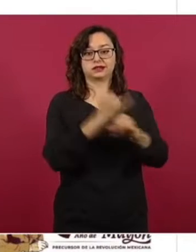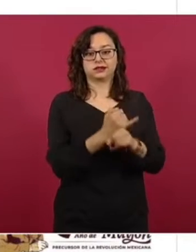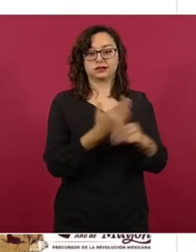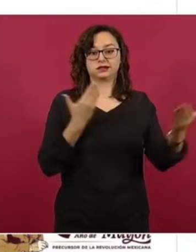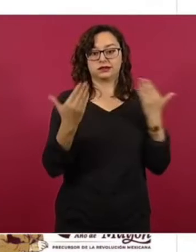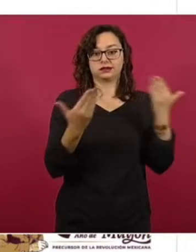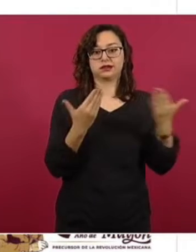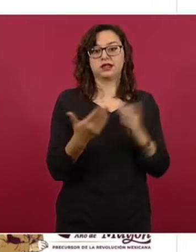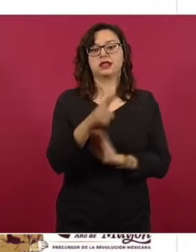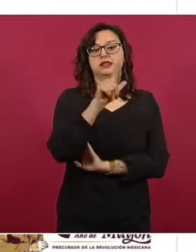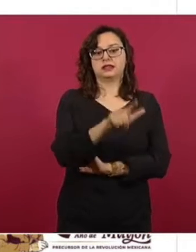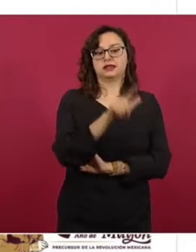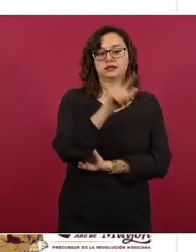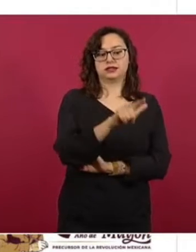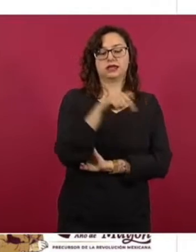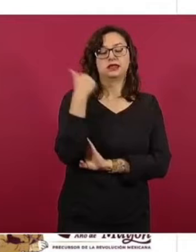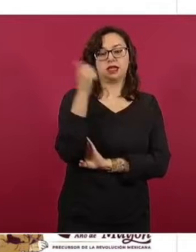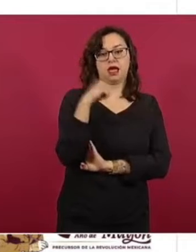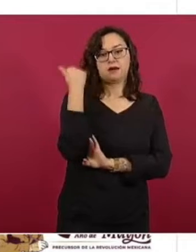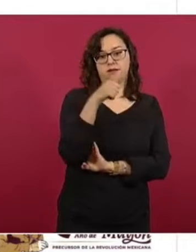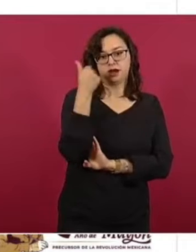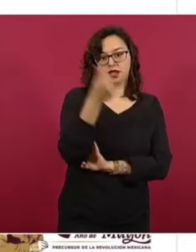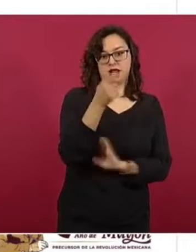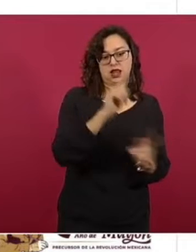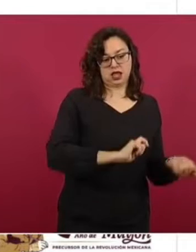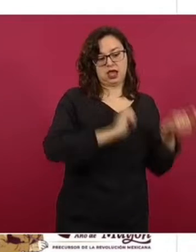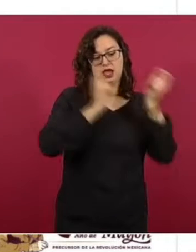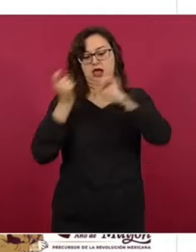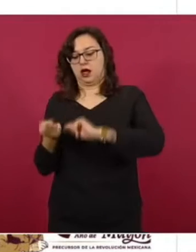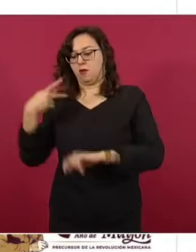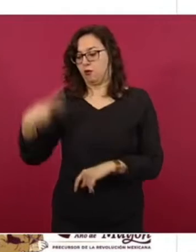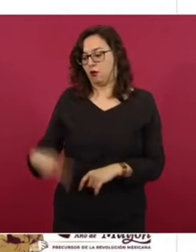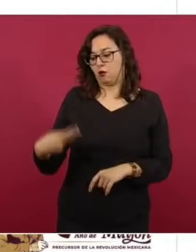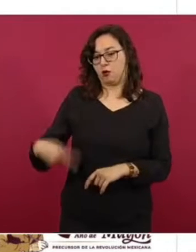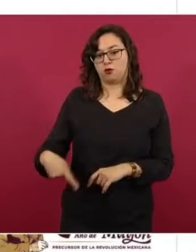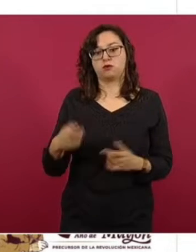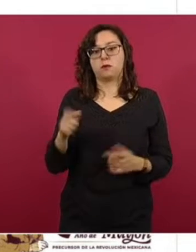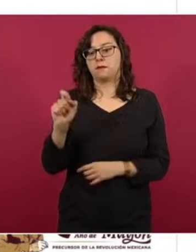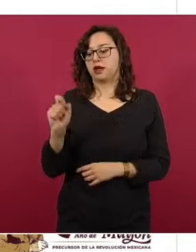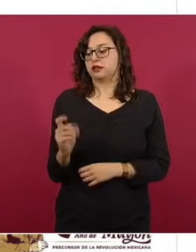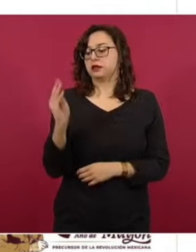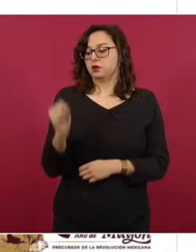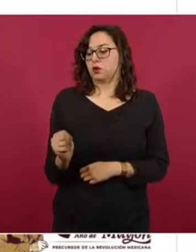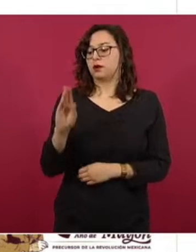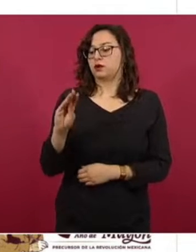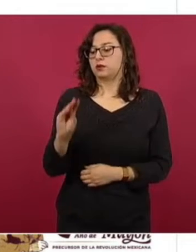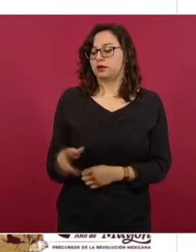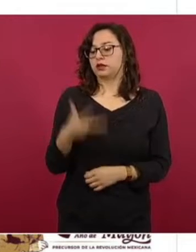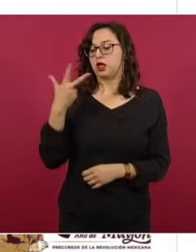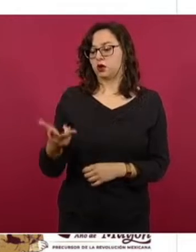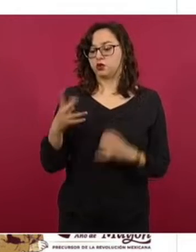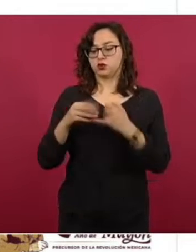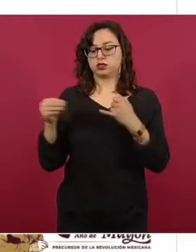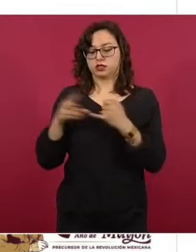el 27 de abril convertido a kilos y a pesos sería 29 pesos con 98